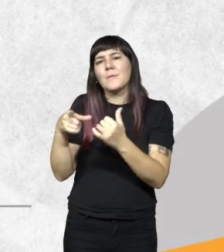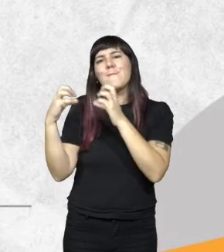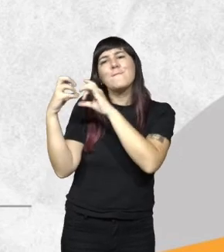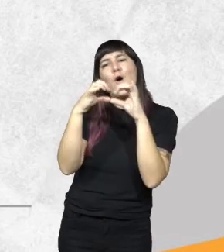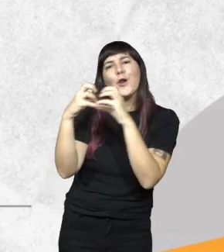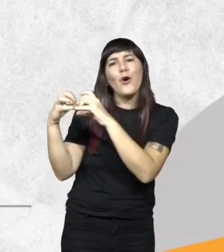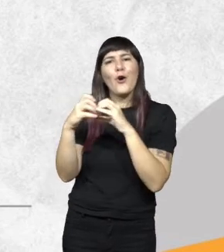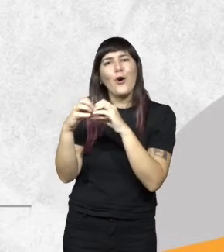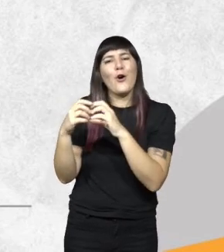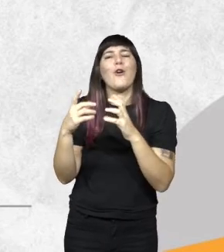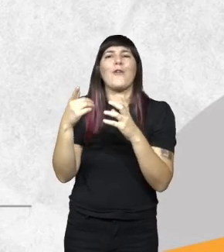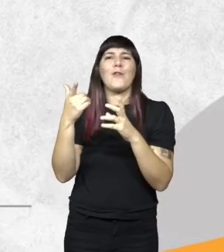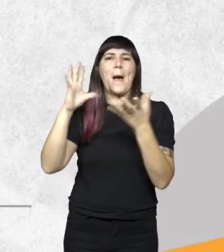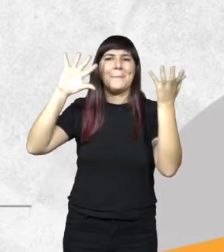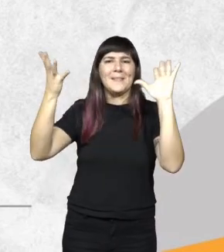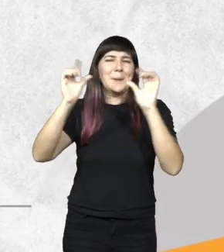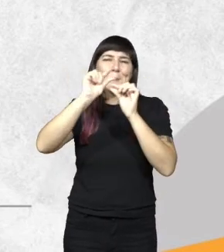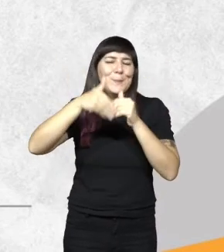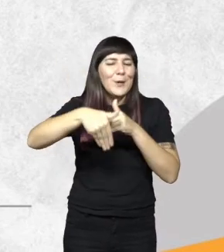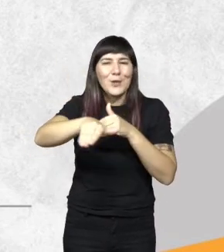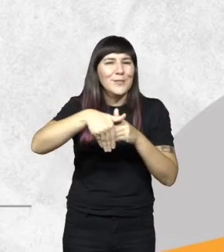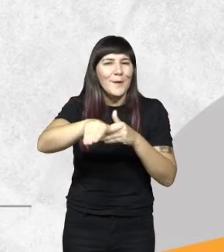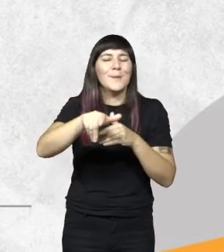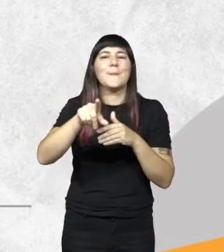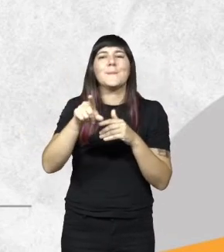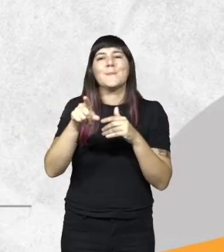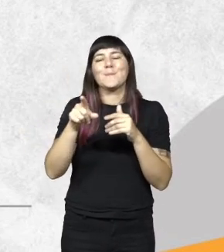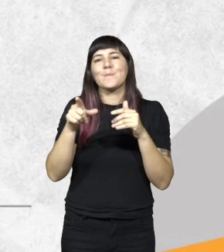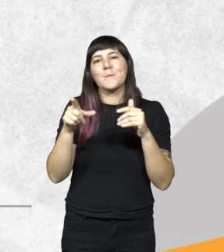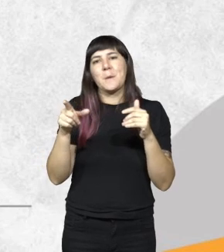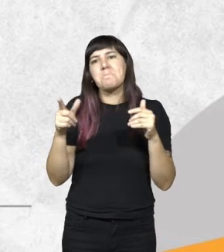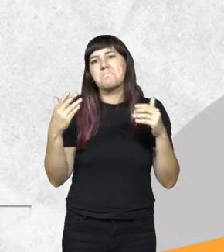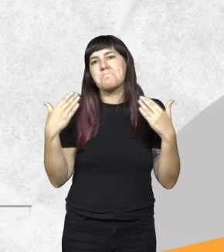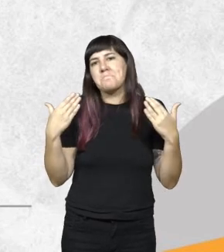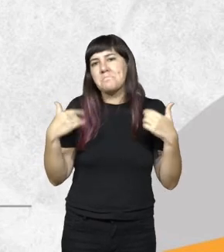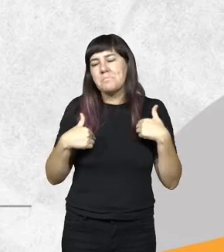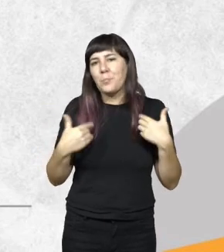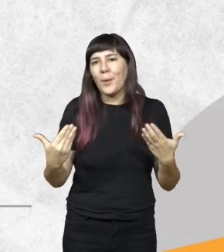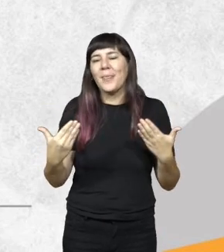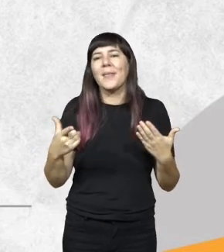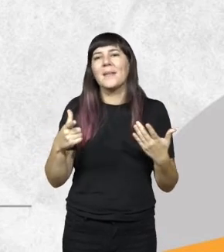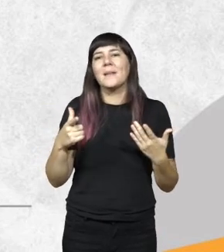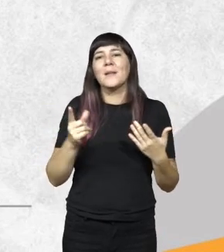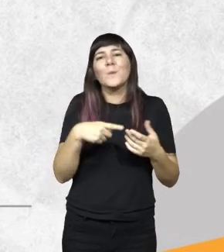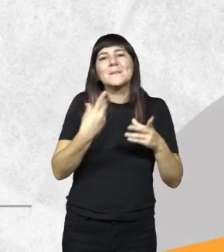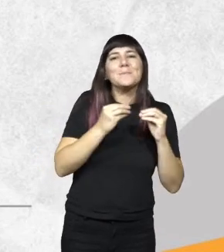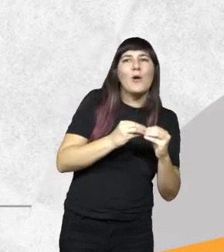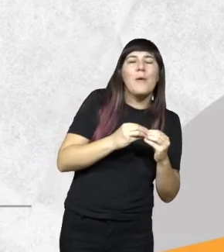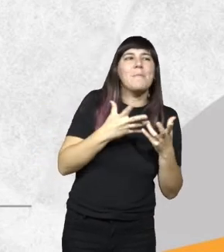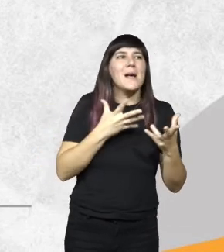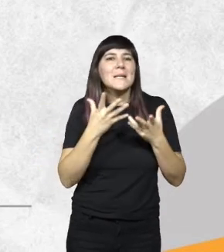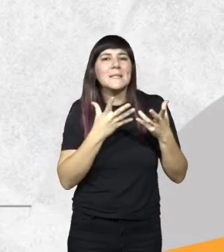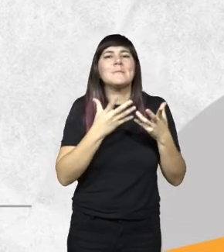un foro ambiental por muy muy pronto que nos va a permitir poder llevar nuestras problemáticas